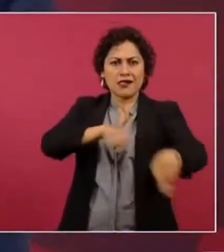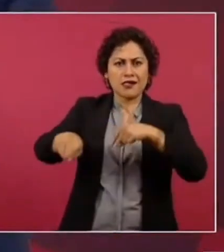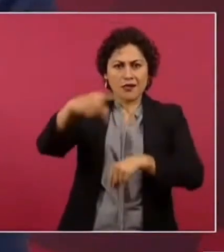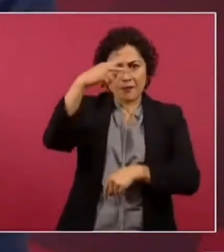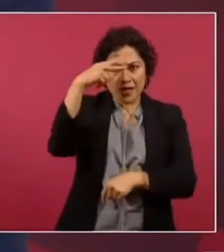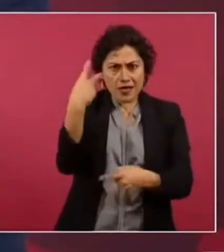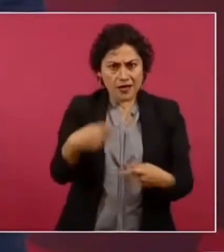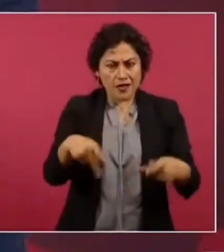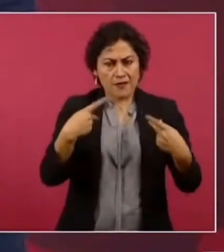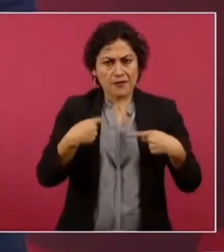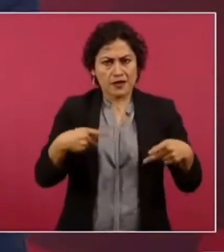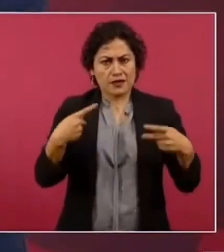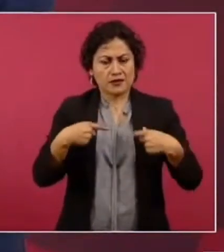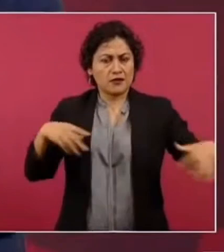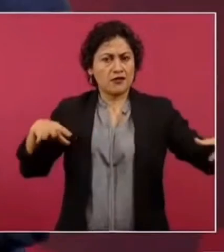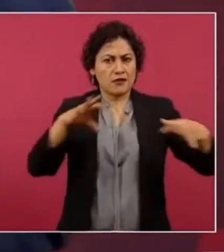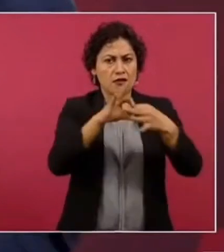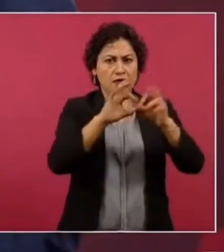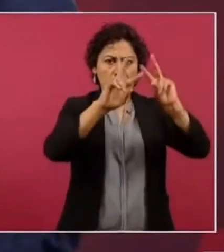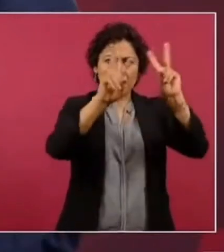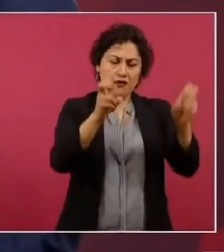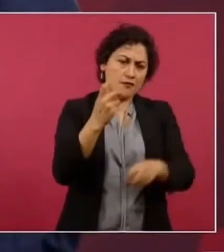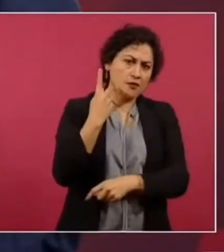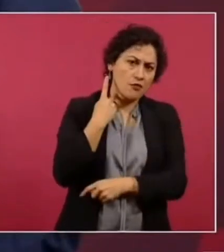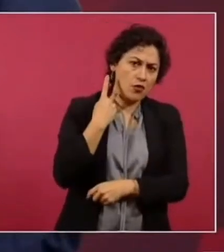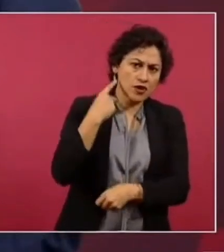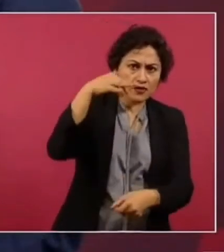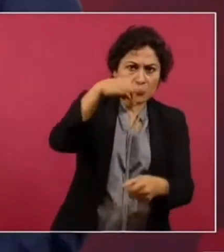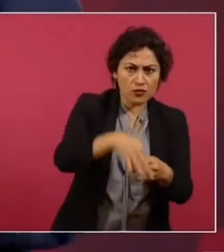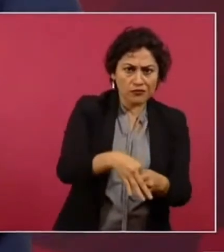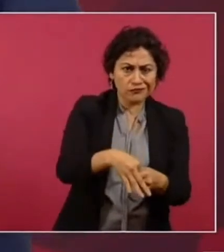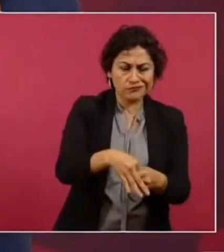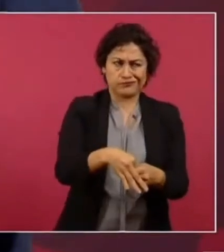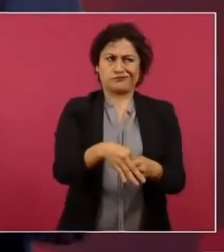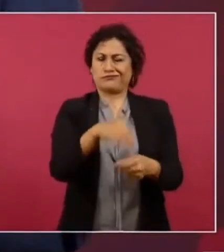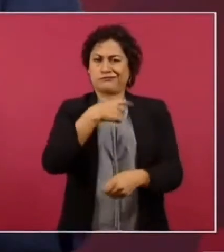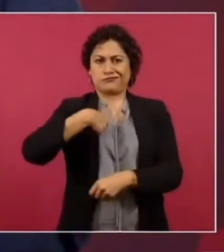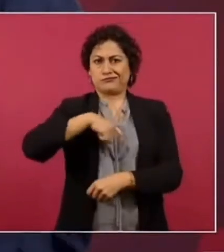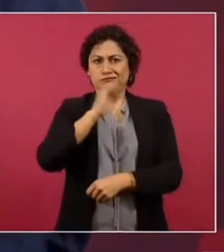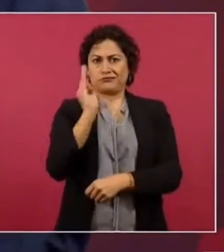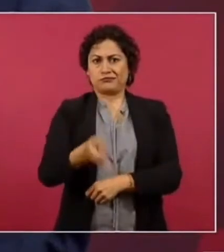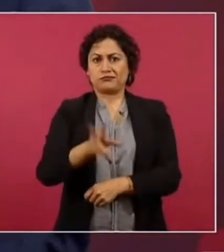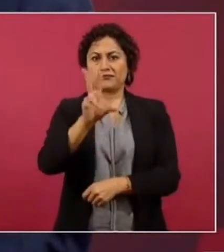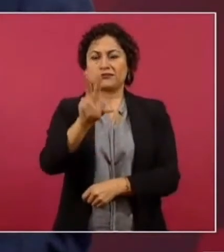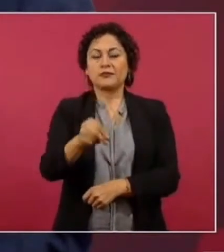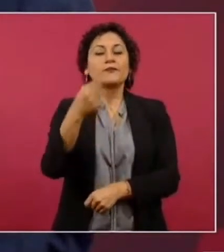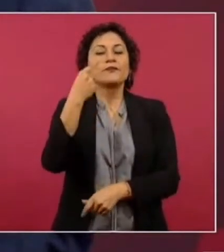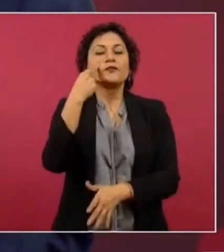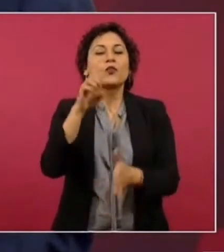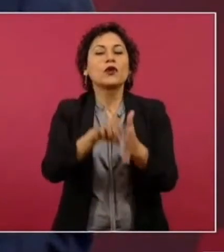políticos electorales todo esto por ejemplo del fentanil